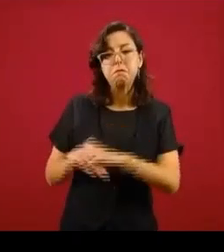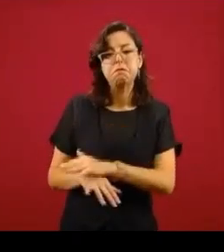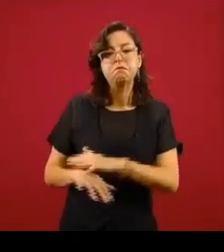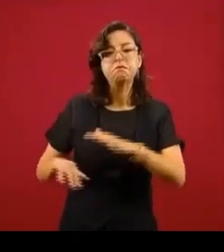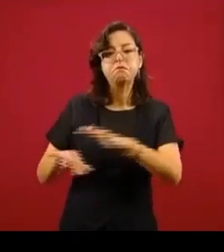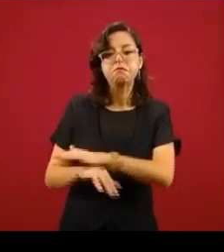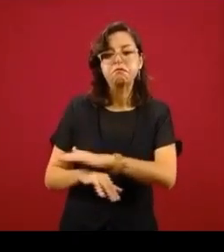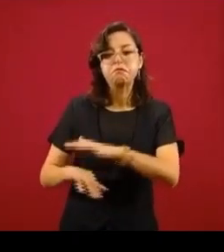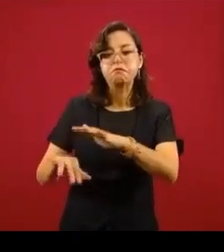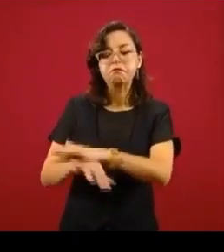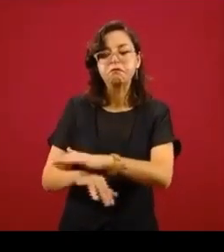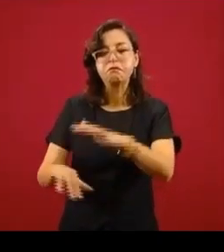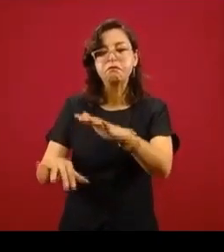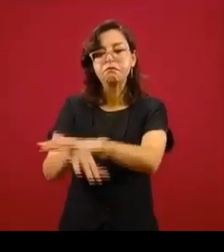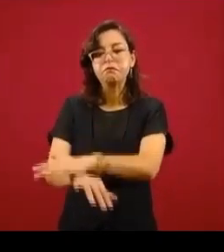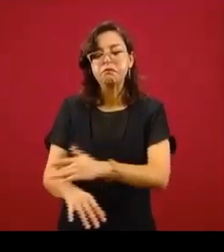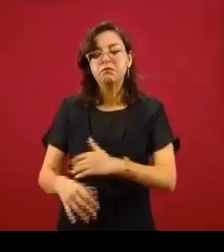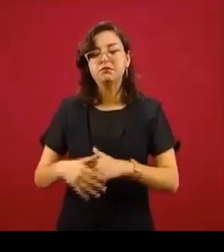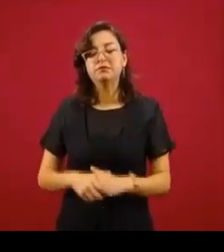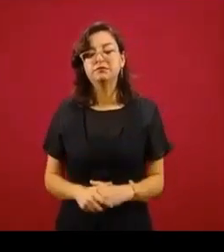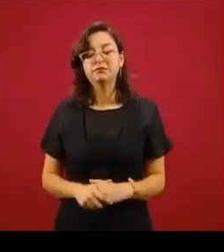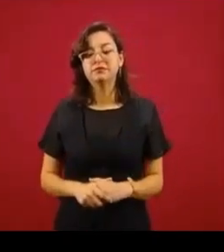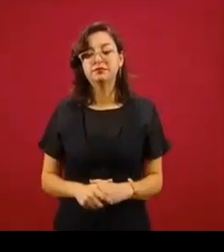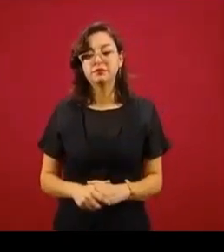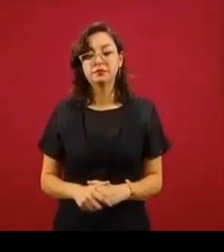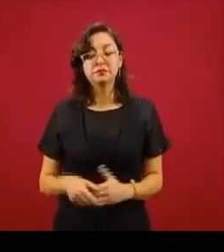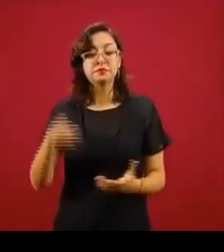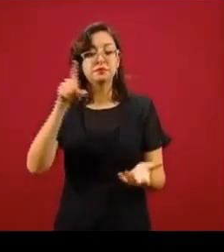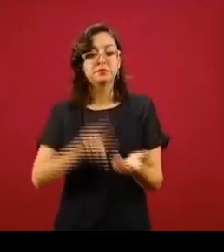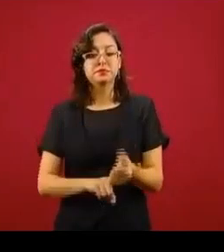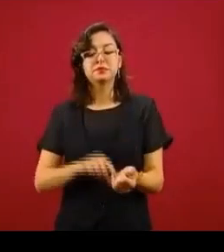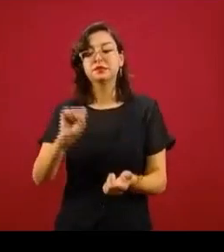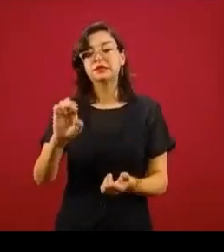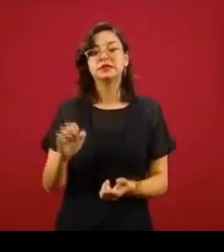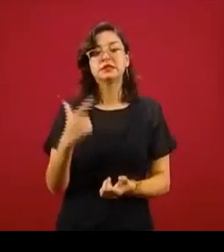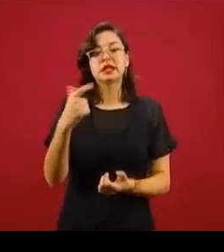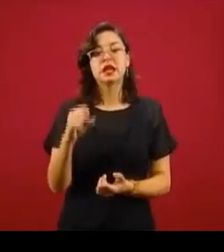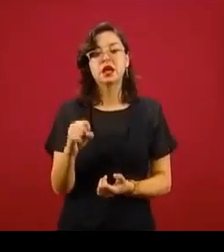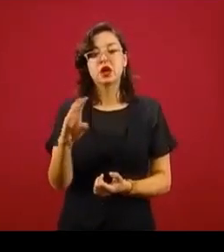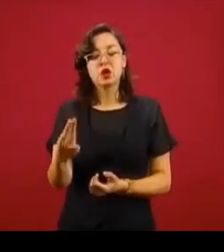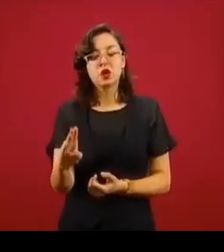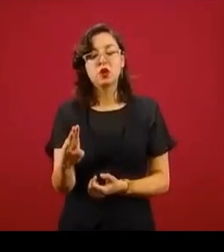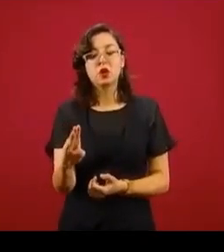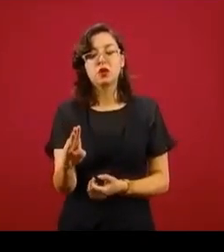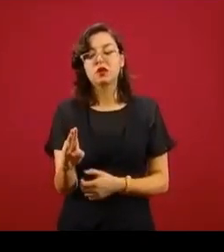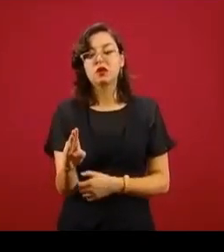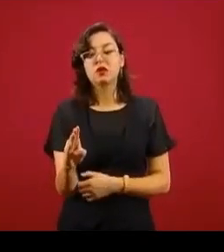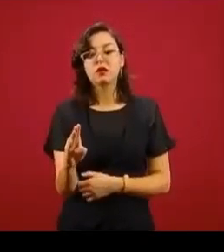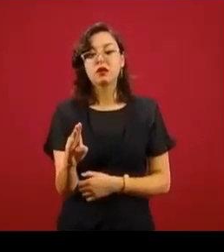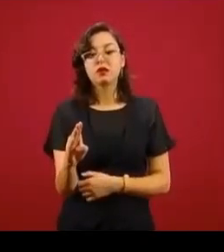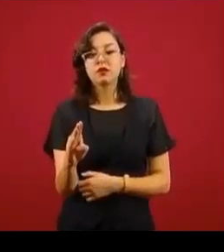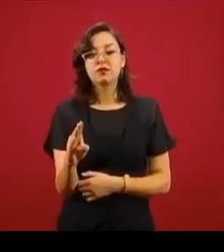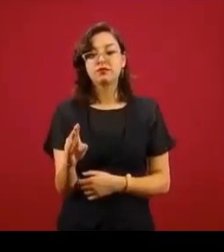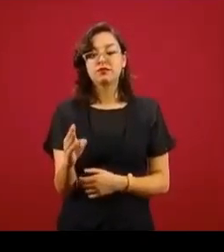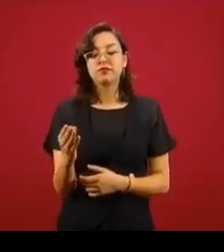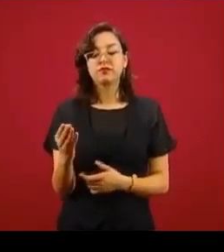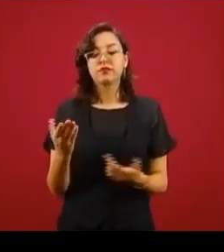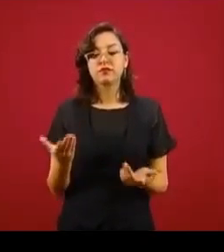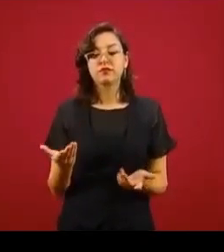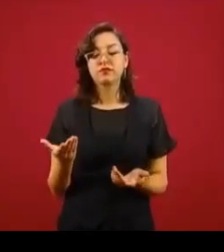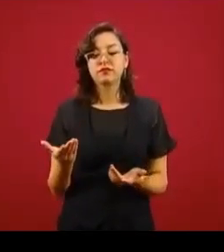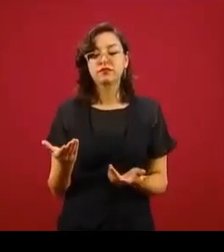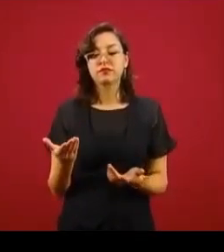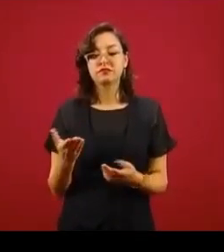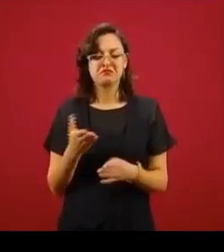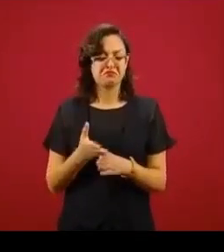Habían partidas en gobernación en el periodo anterior